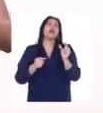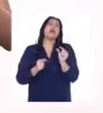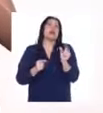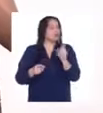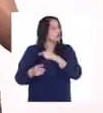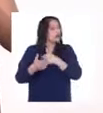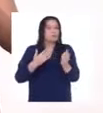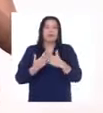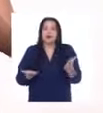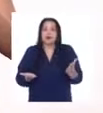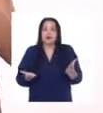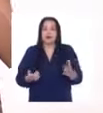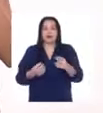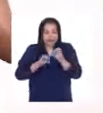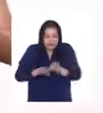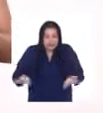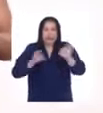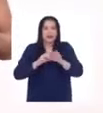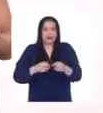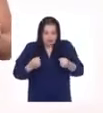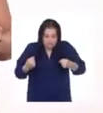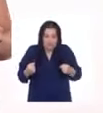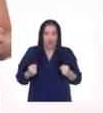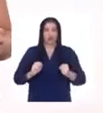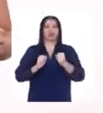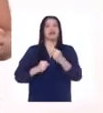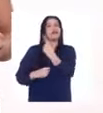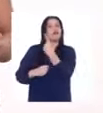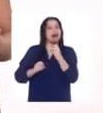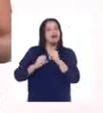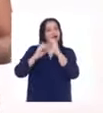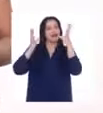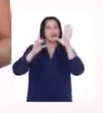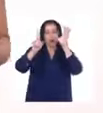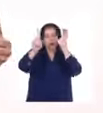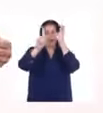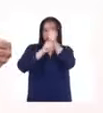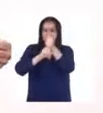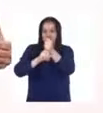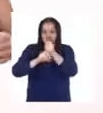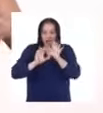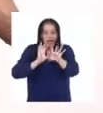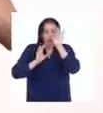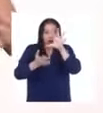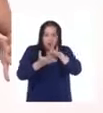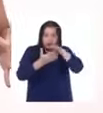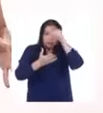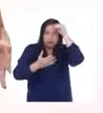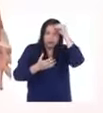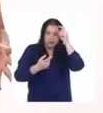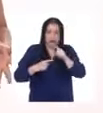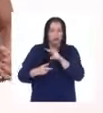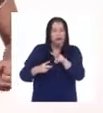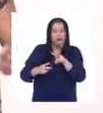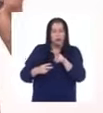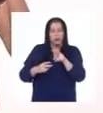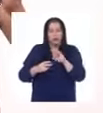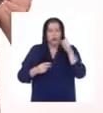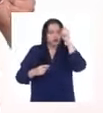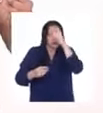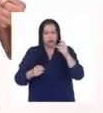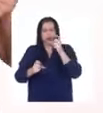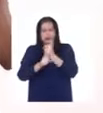lo importante es esforzarnos cada día hasta lograrlas sacando los aprendizajes cuando haya dificultades